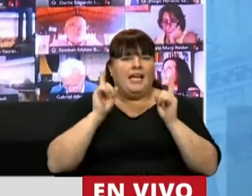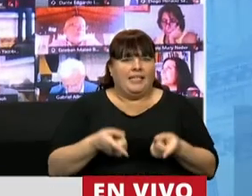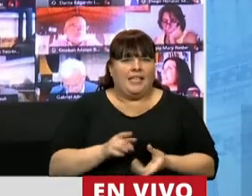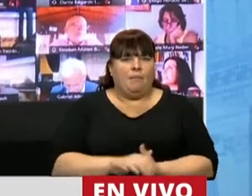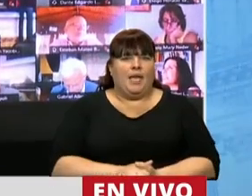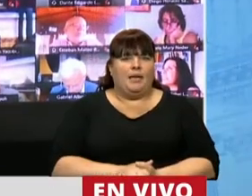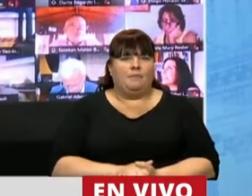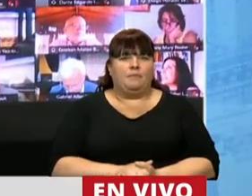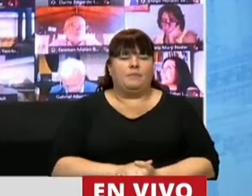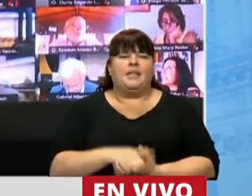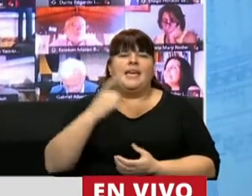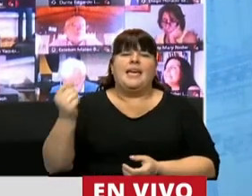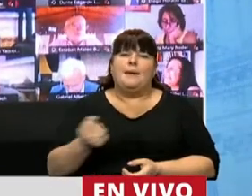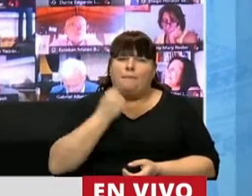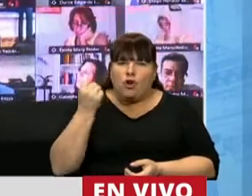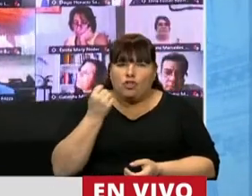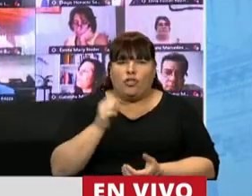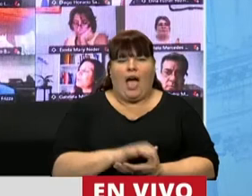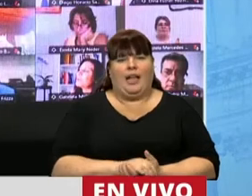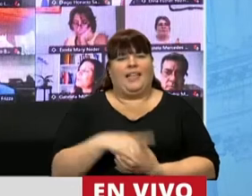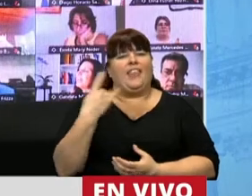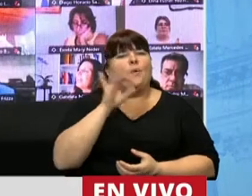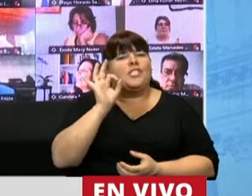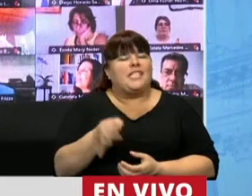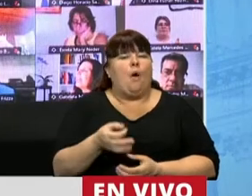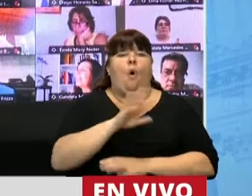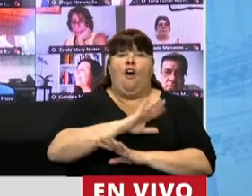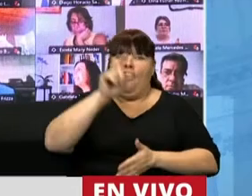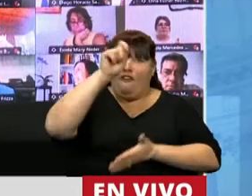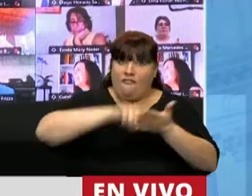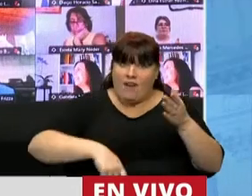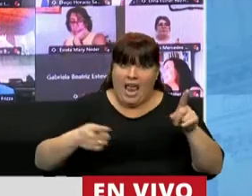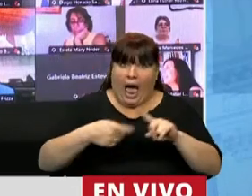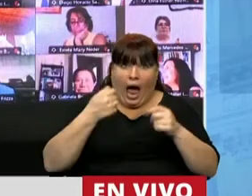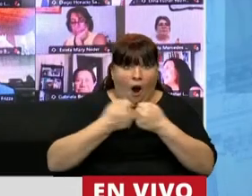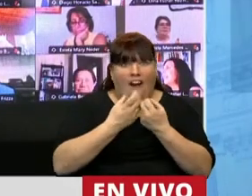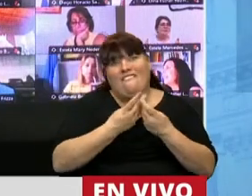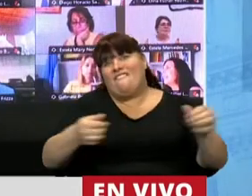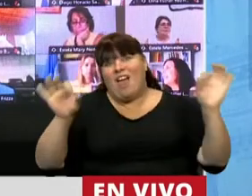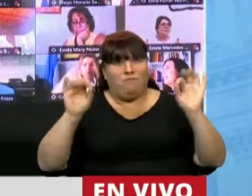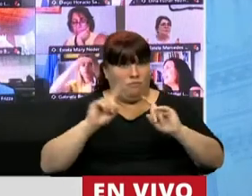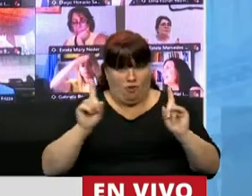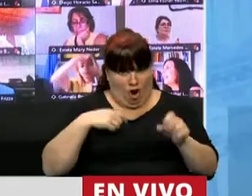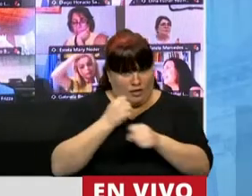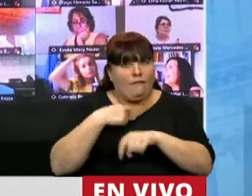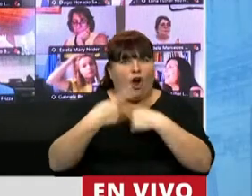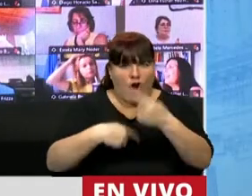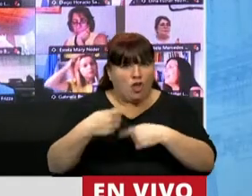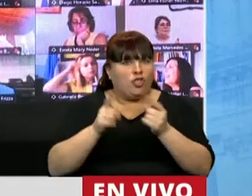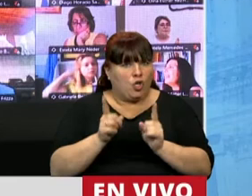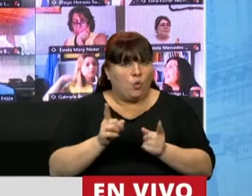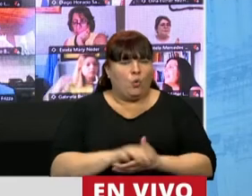También es importante que sepamos que luego de ratificar este convenio no se termina nuestro trabajo.